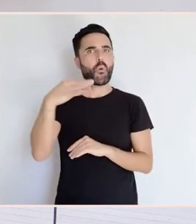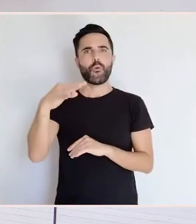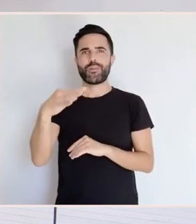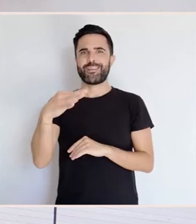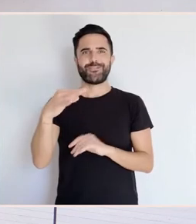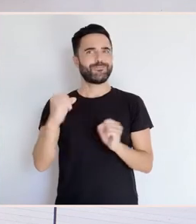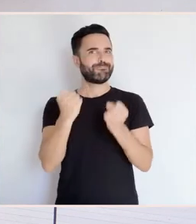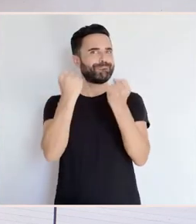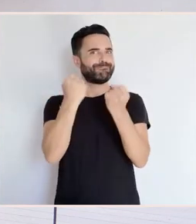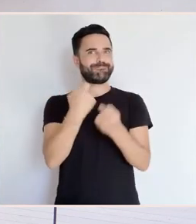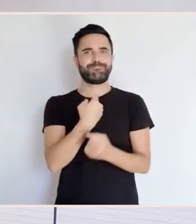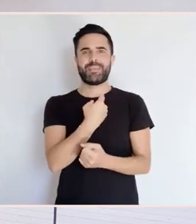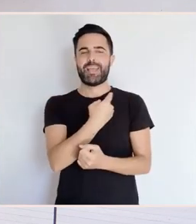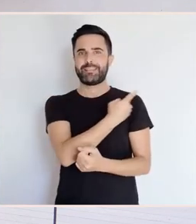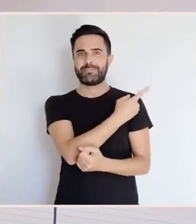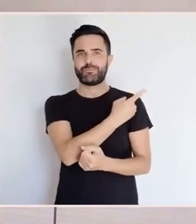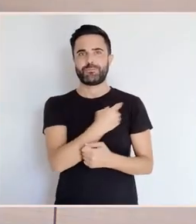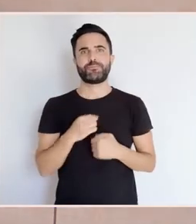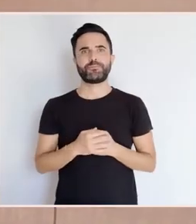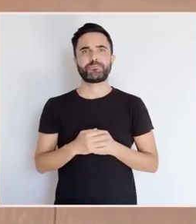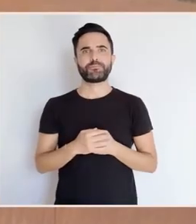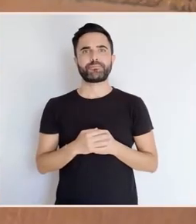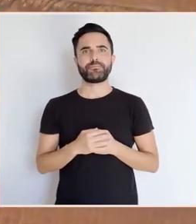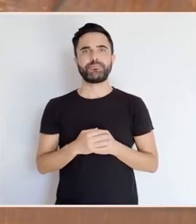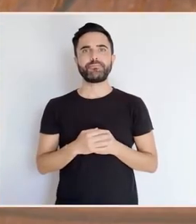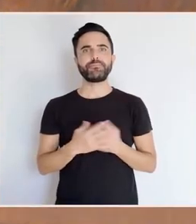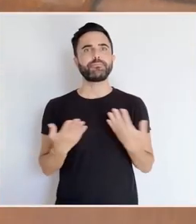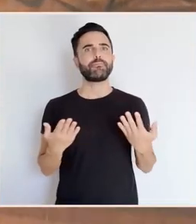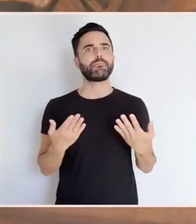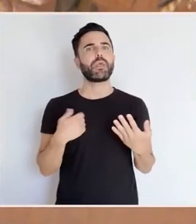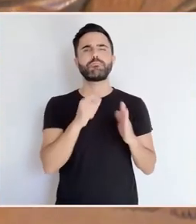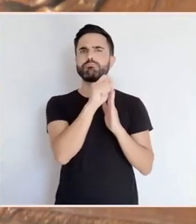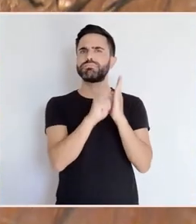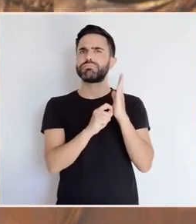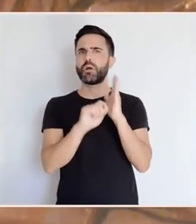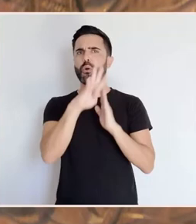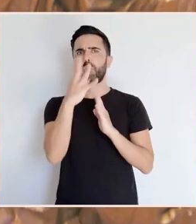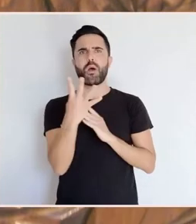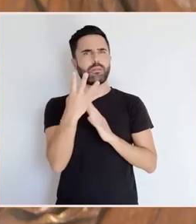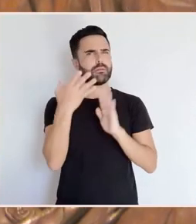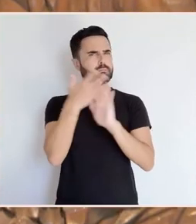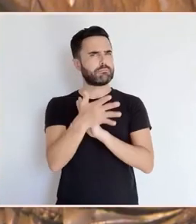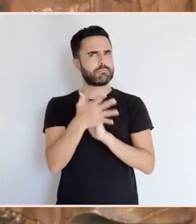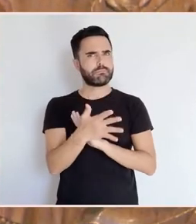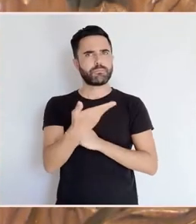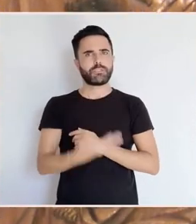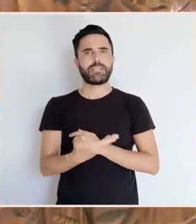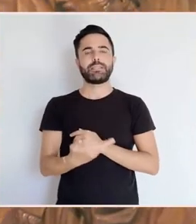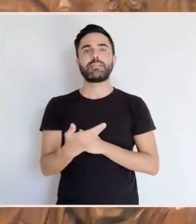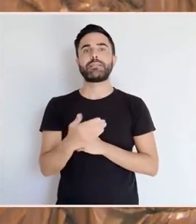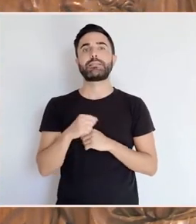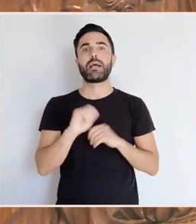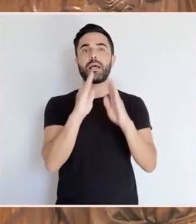fundamentais. En primeiro lugar, o retablo foi realizado en madeira de castiñeiro dorada, ainda que